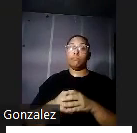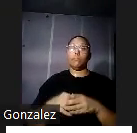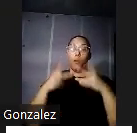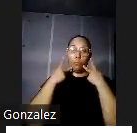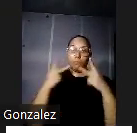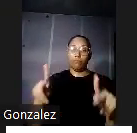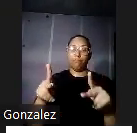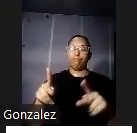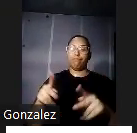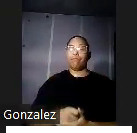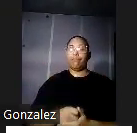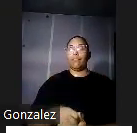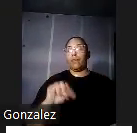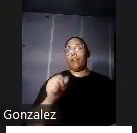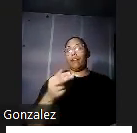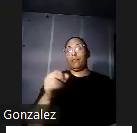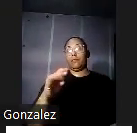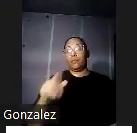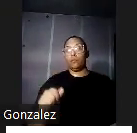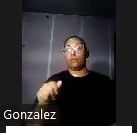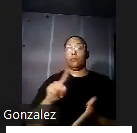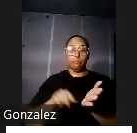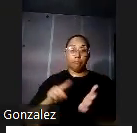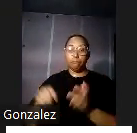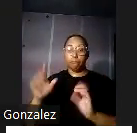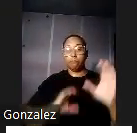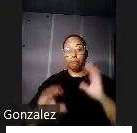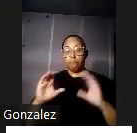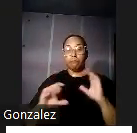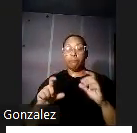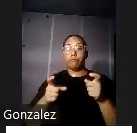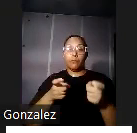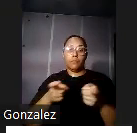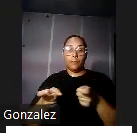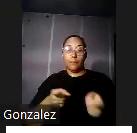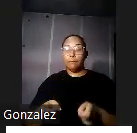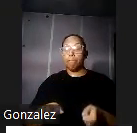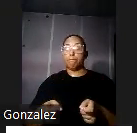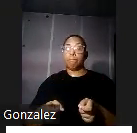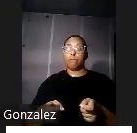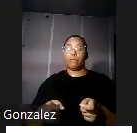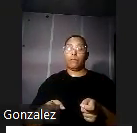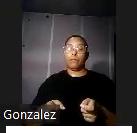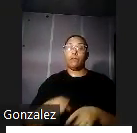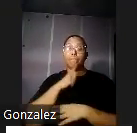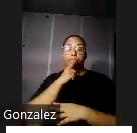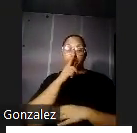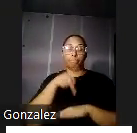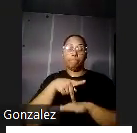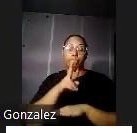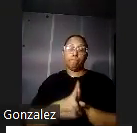demostró que la investigación científica dirigida a los problemas de la realidad puertorriqueña fuese